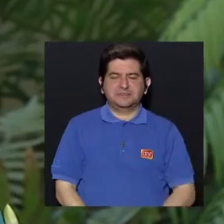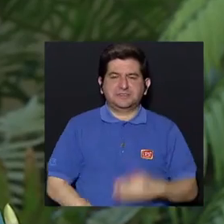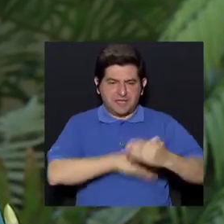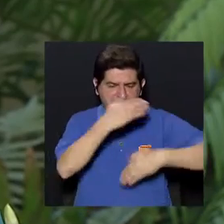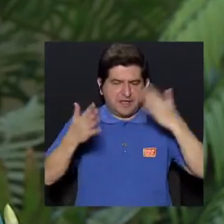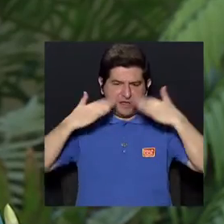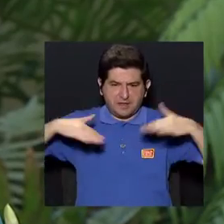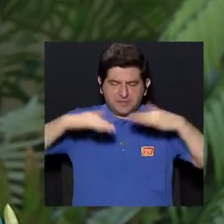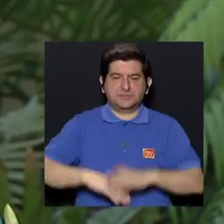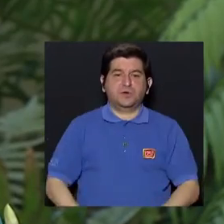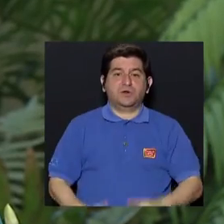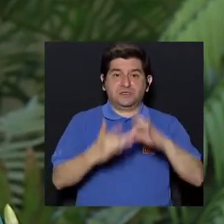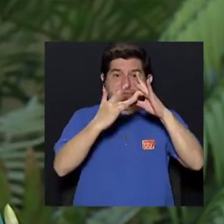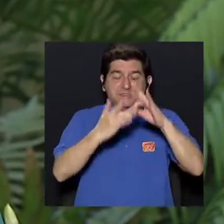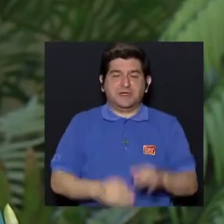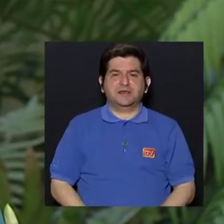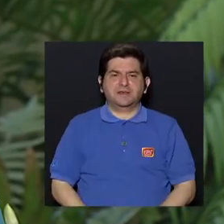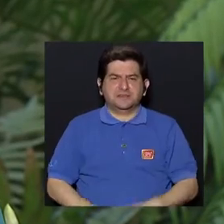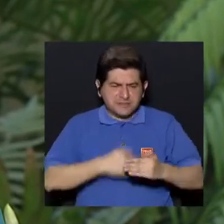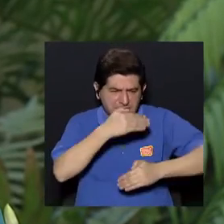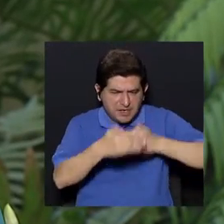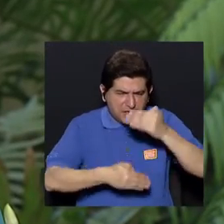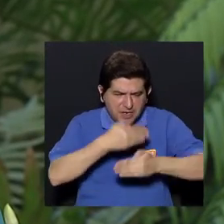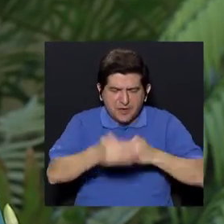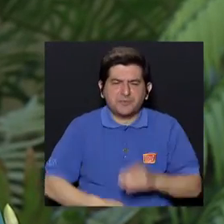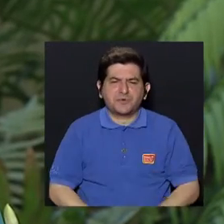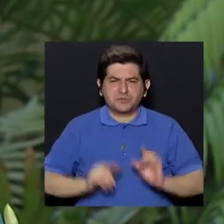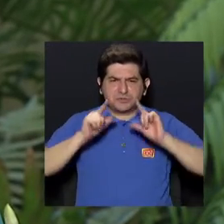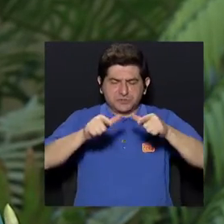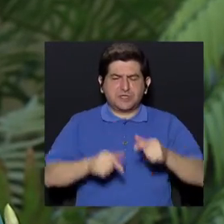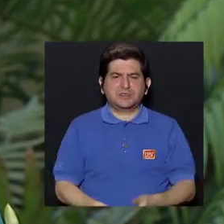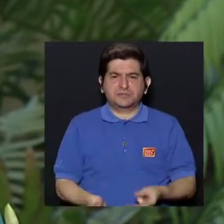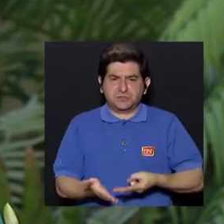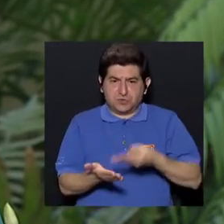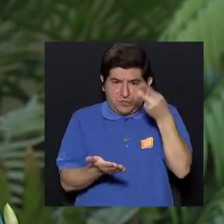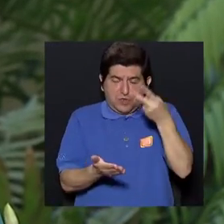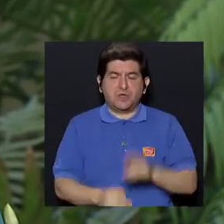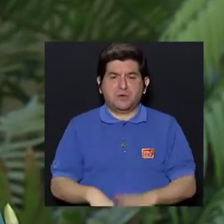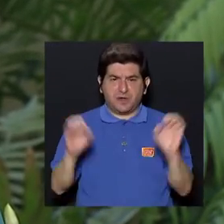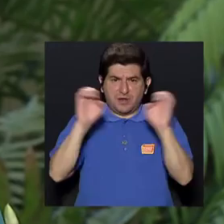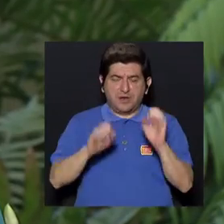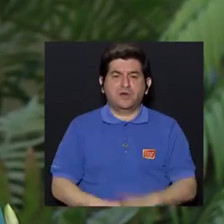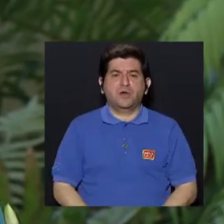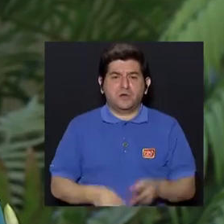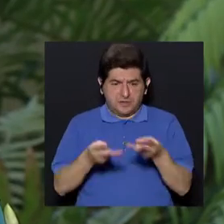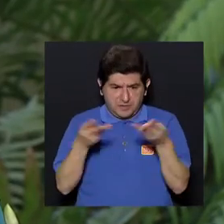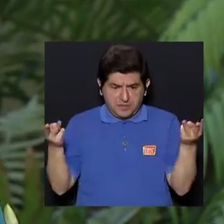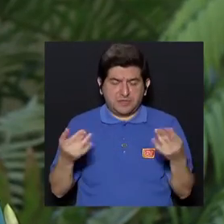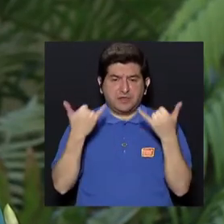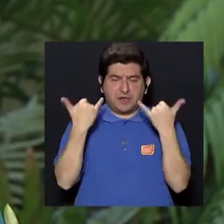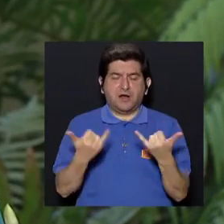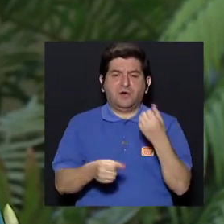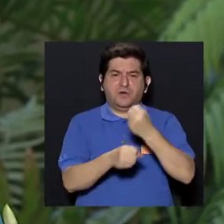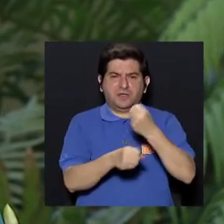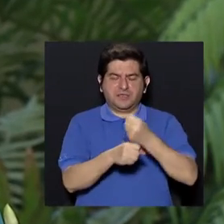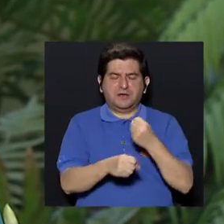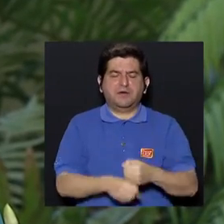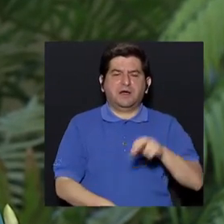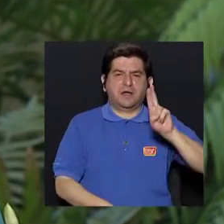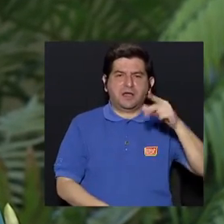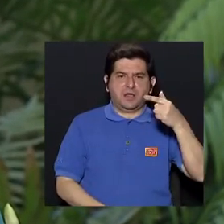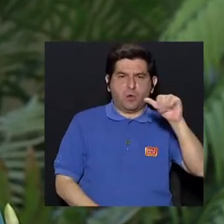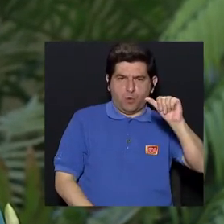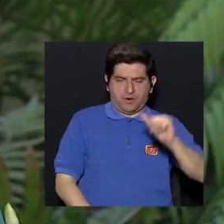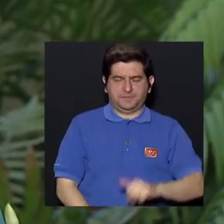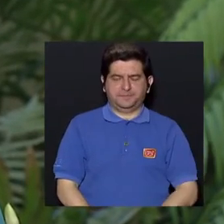especialista en tratamiento de los residuos y valoración energética de residuos. Actualmente trabaja en la Unidad de Gestión Ambiental de la